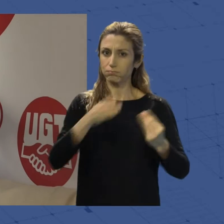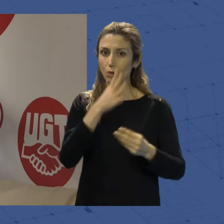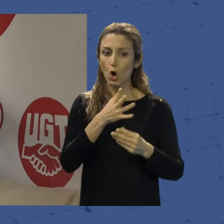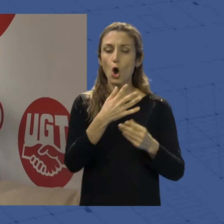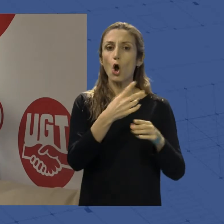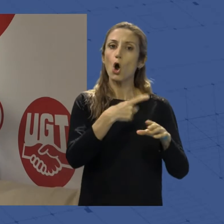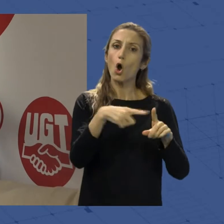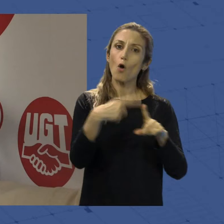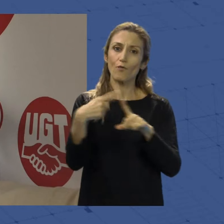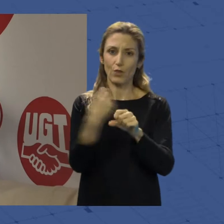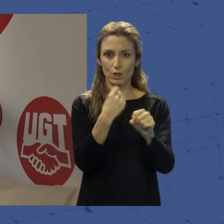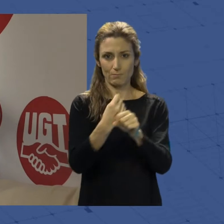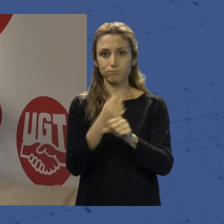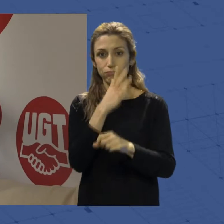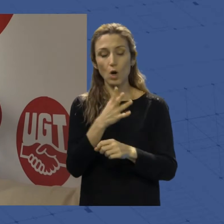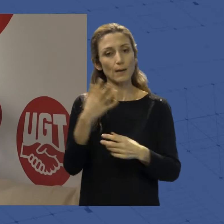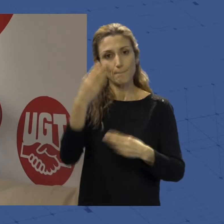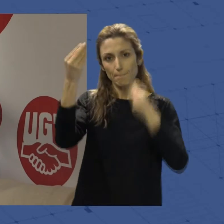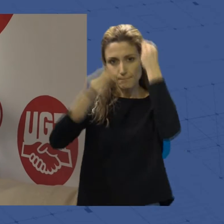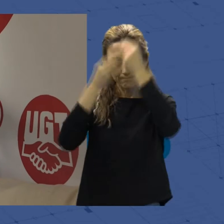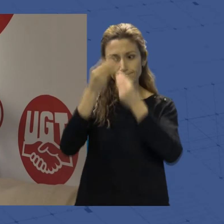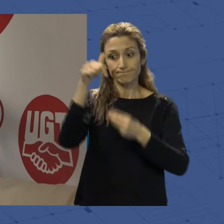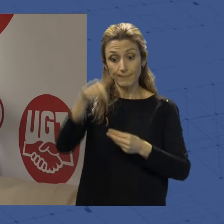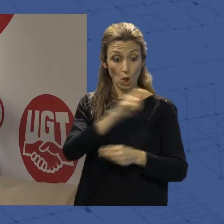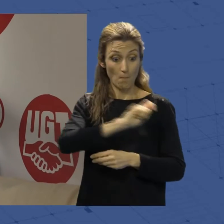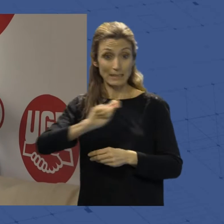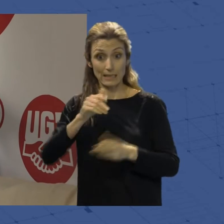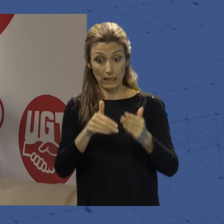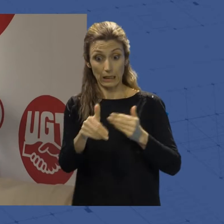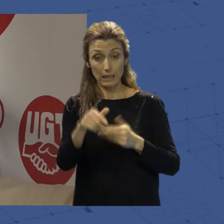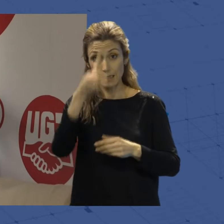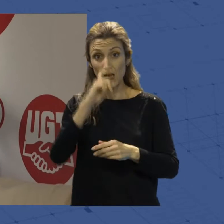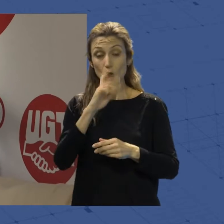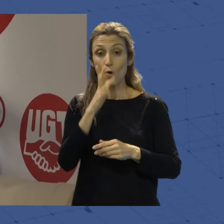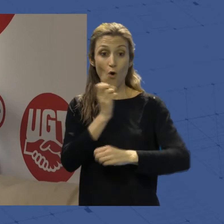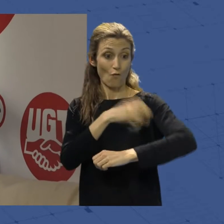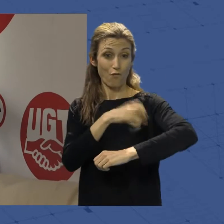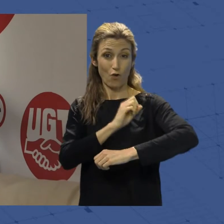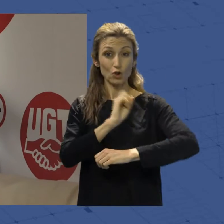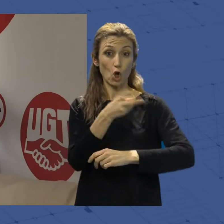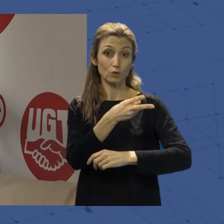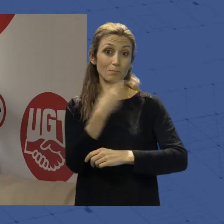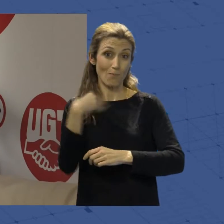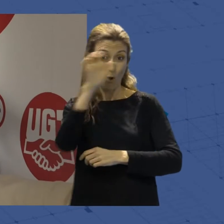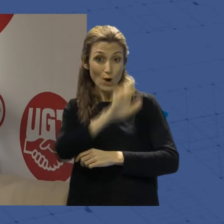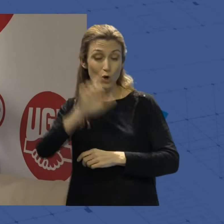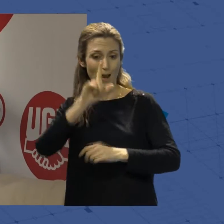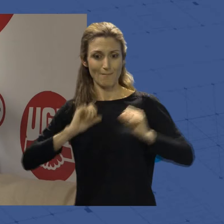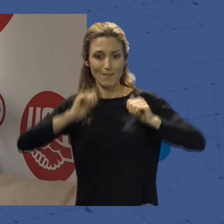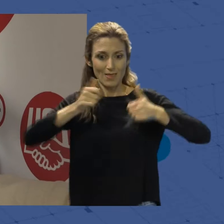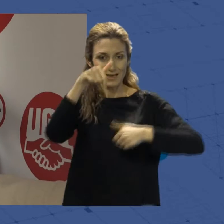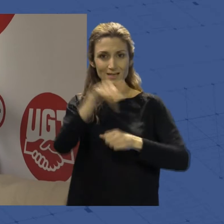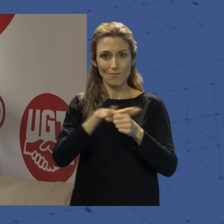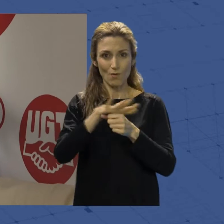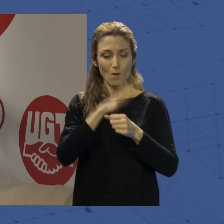oficios. ¿Por qué? Porque creemos que durante estos meses y este año los fondos Generation van a ir llegando a nuestra provincia, se van a ir licitando obra